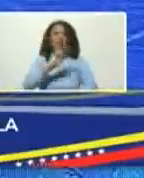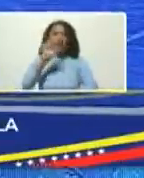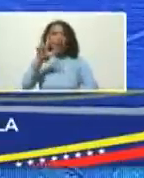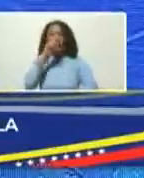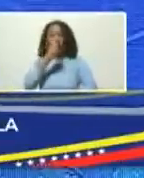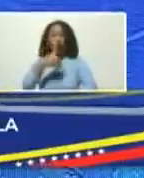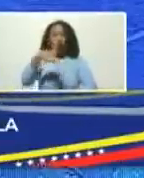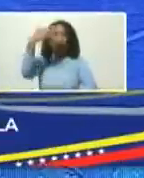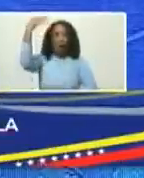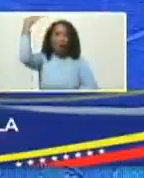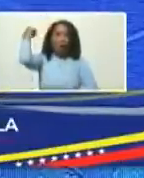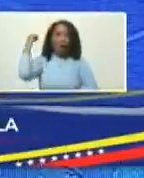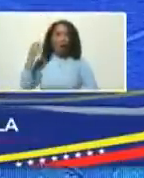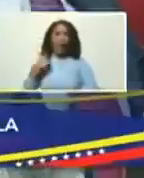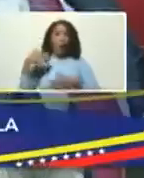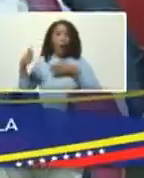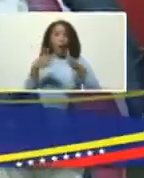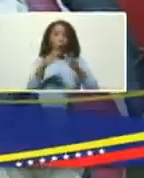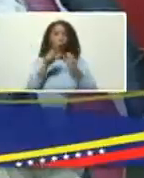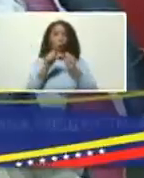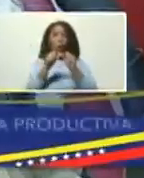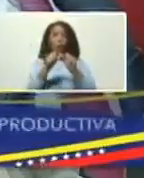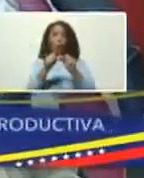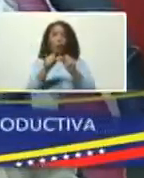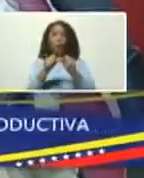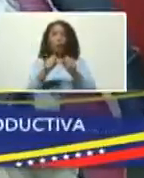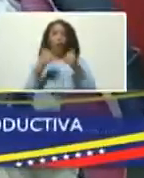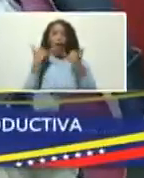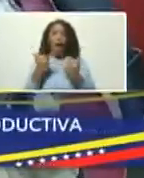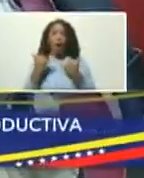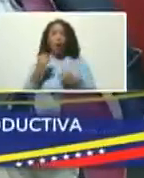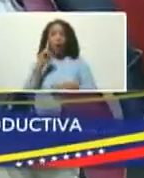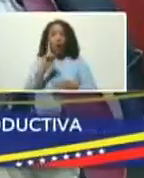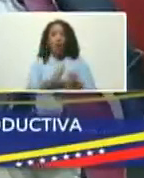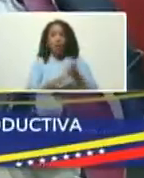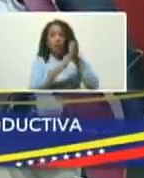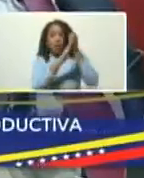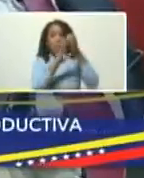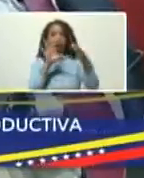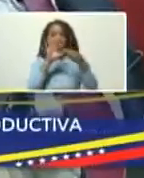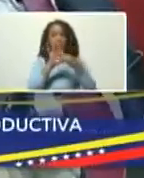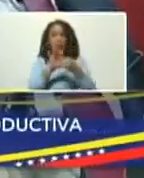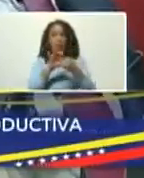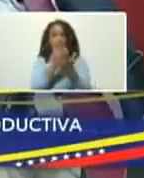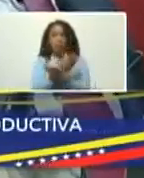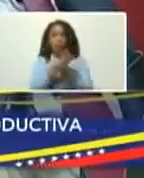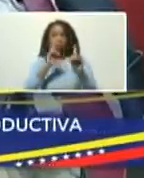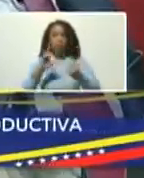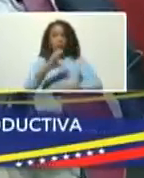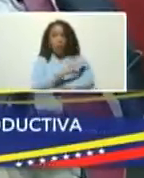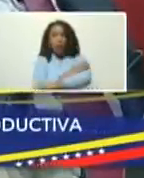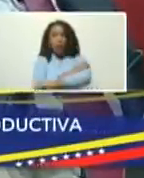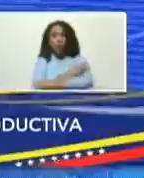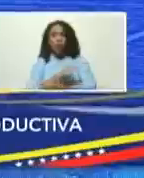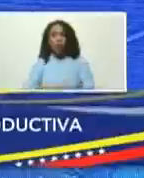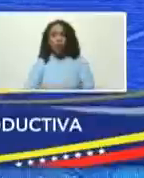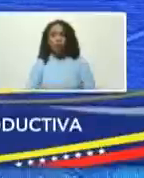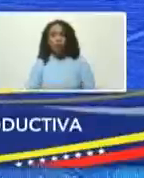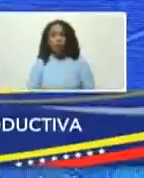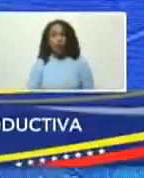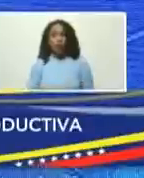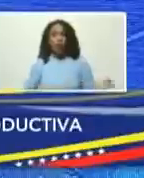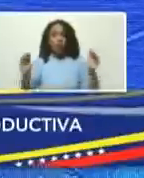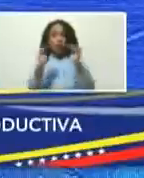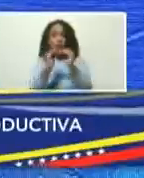años exactamente, y los caminos continúan, él ahora es un líder de la Alianza Democrática Opositora, igual